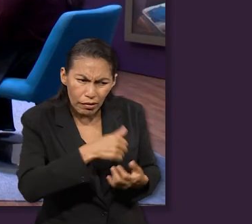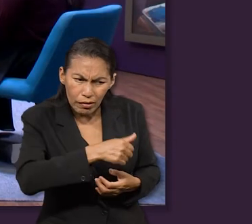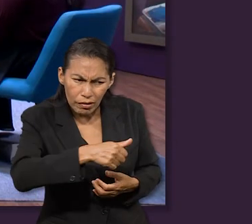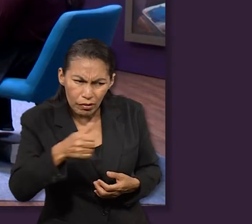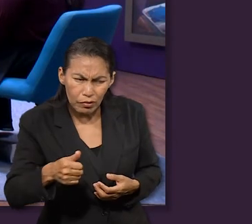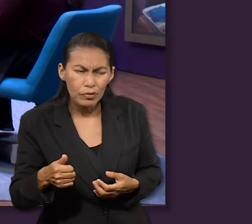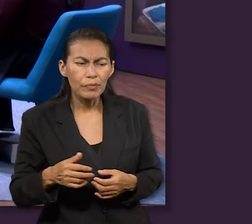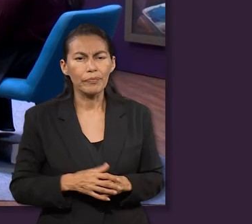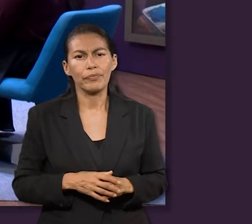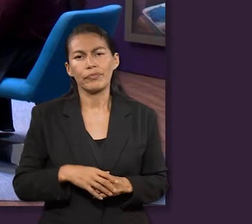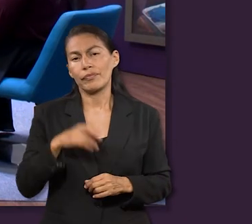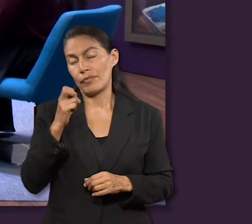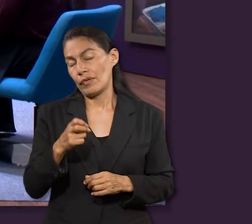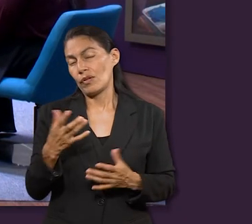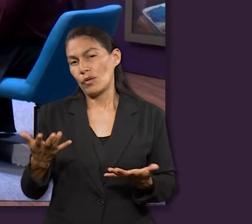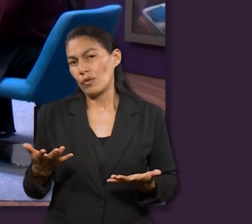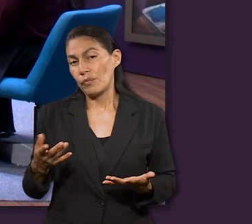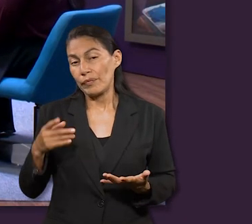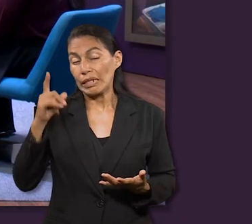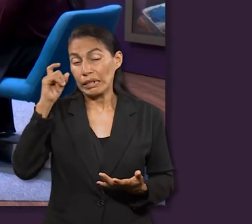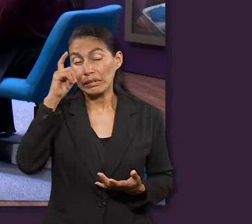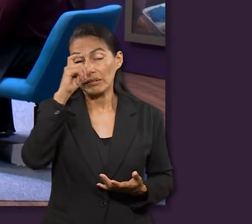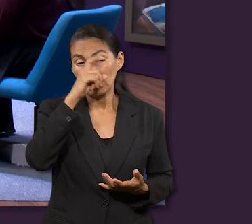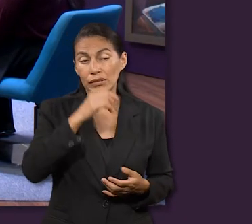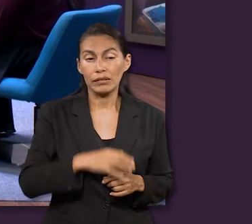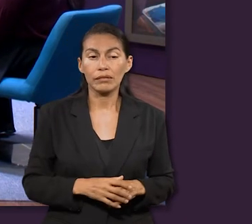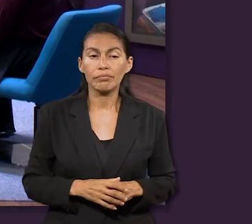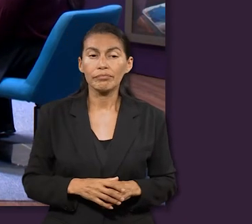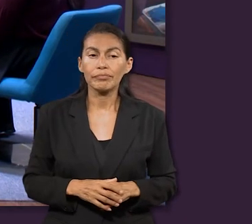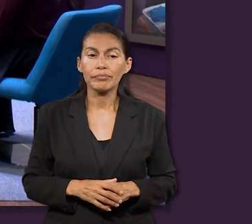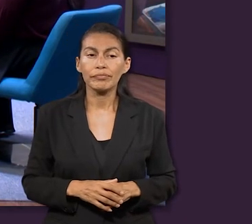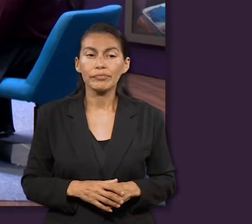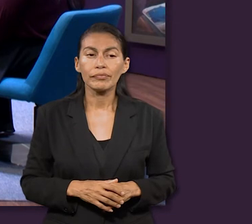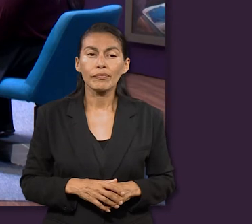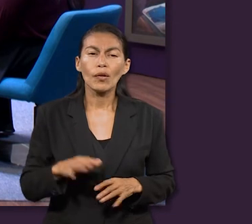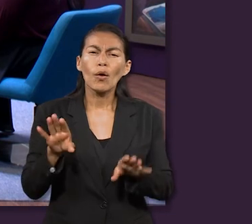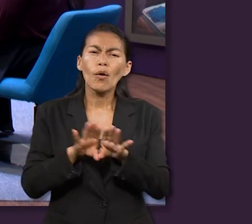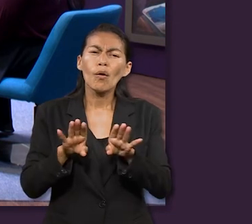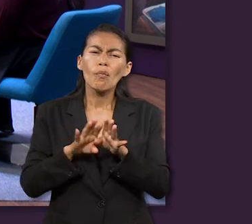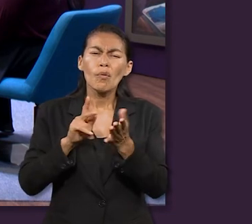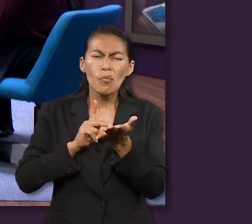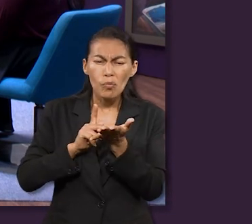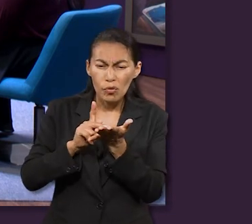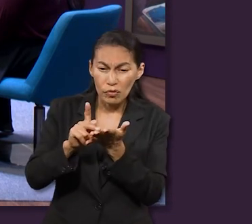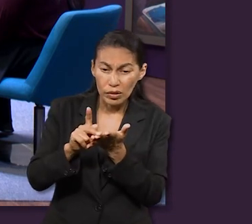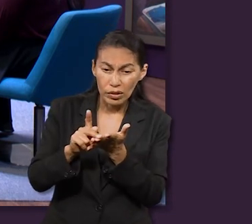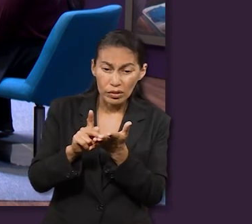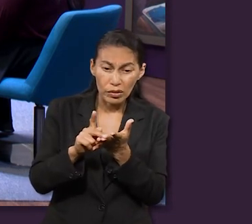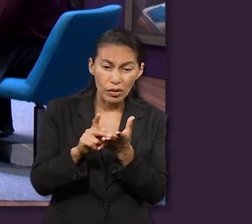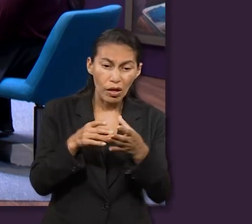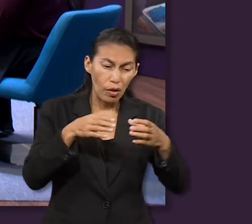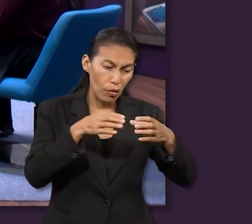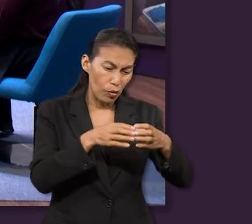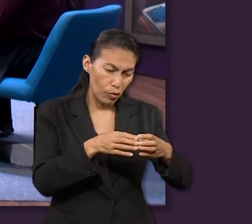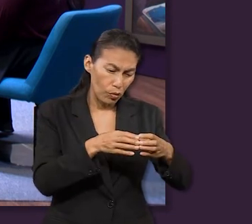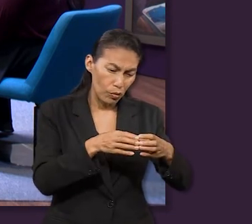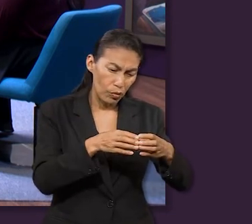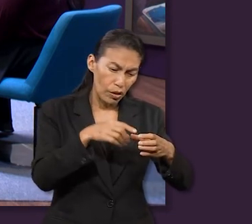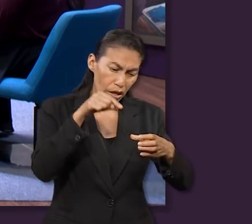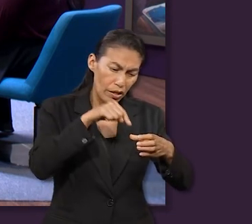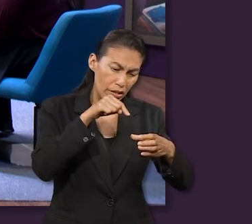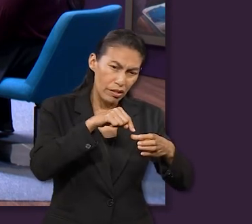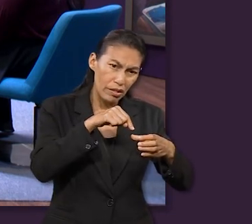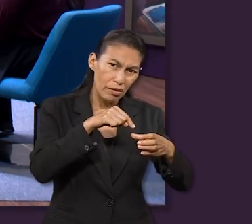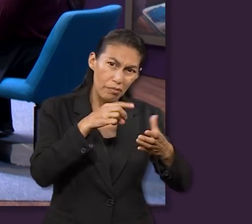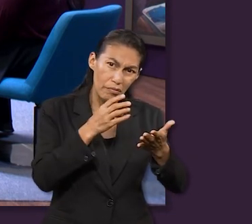yo creo que de las más dramáticas en el proceso, ¿no? La purificación, cuando el